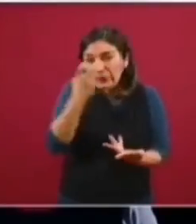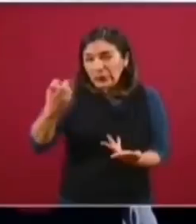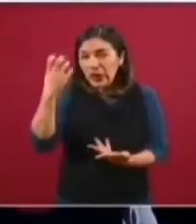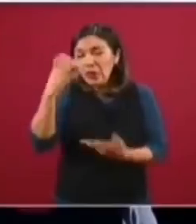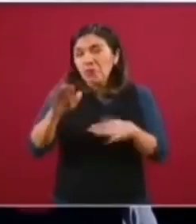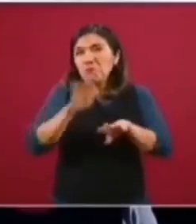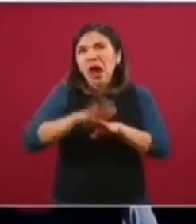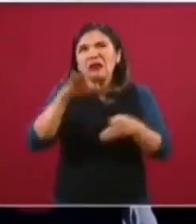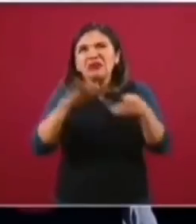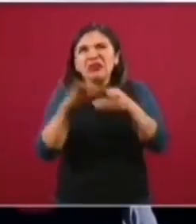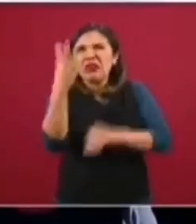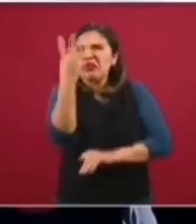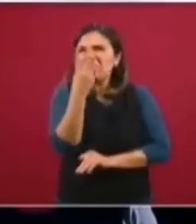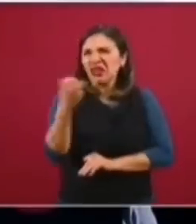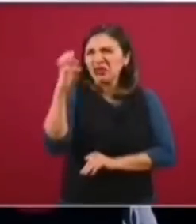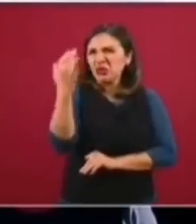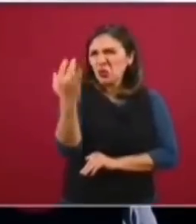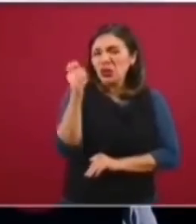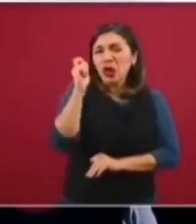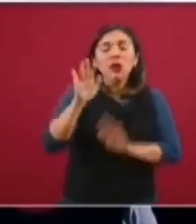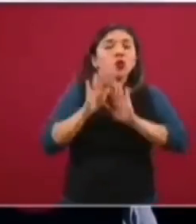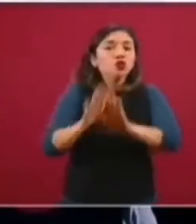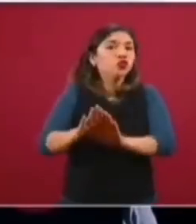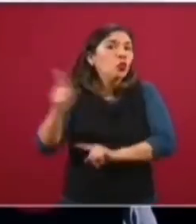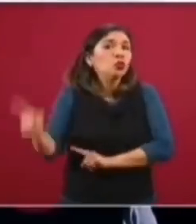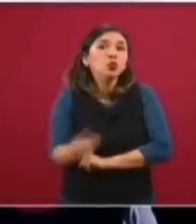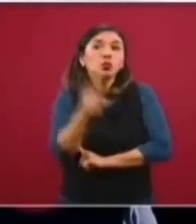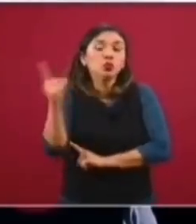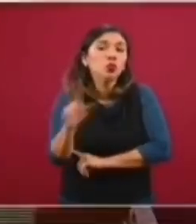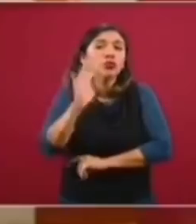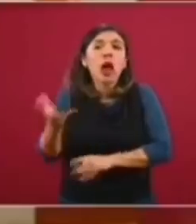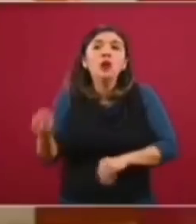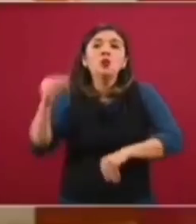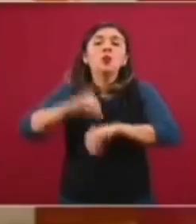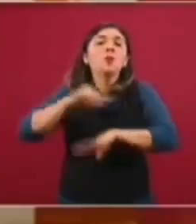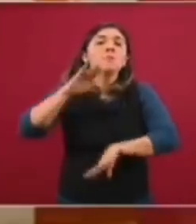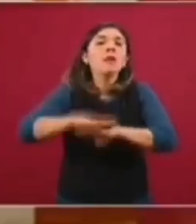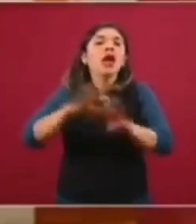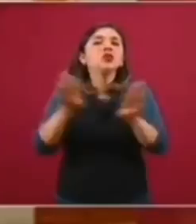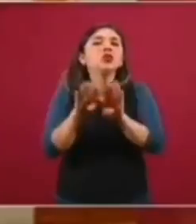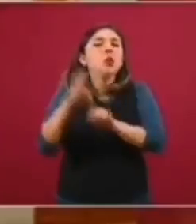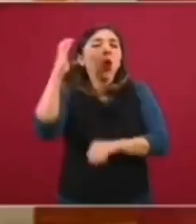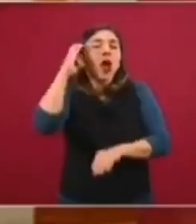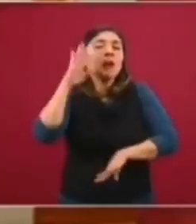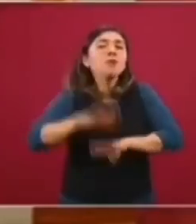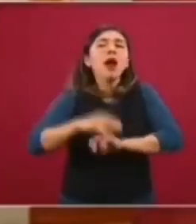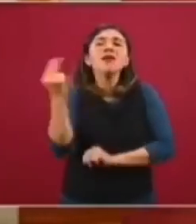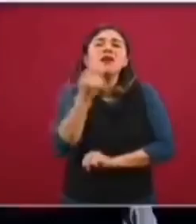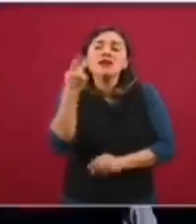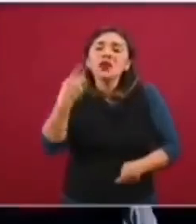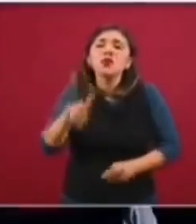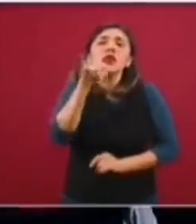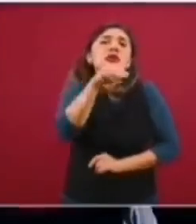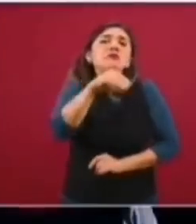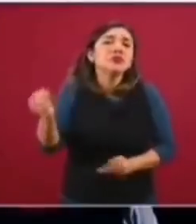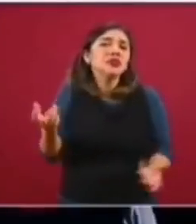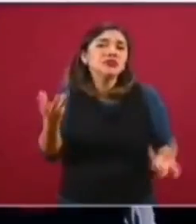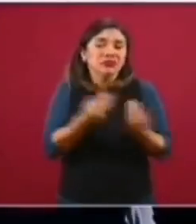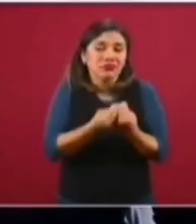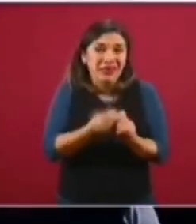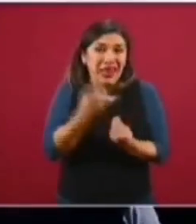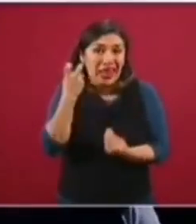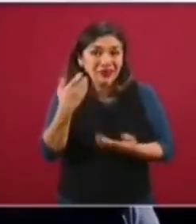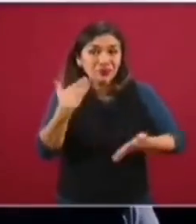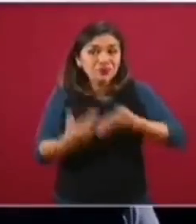más de 350 son permanentes. Ya las sumamos a las camas que tanto necesita el Seguro Social. Estos son